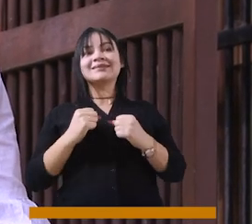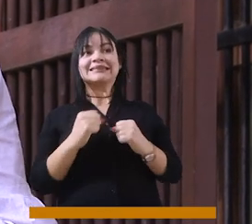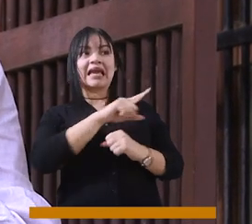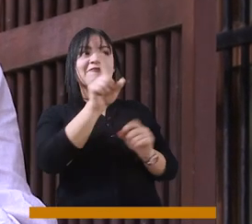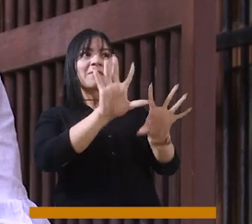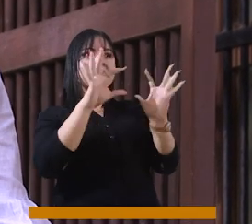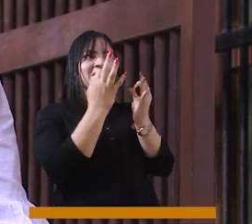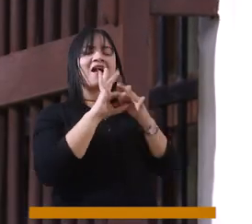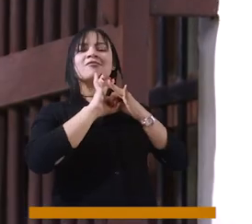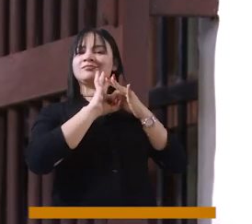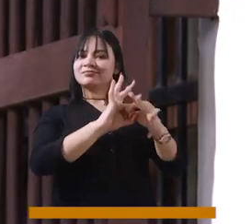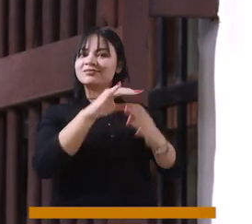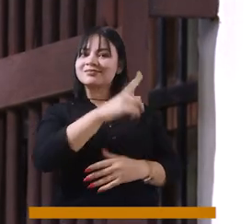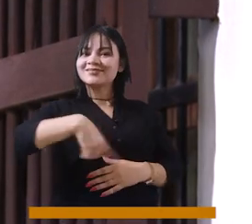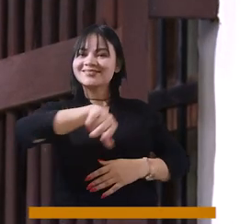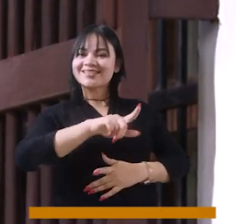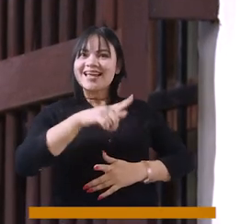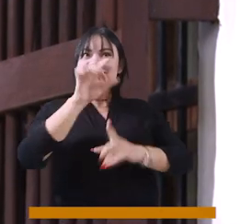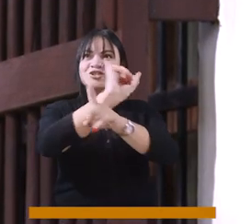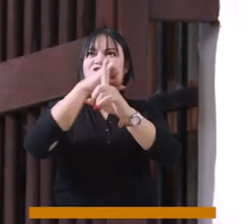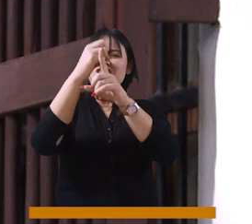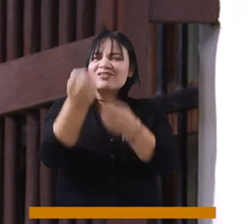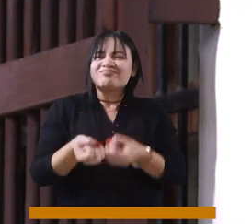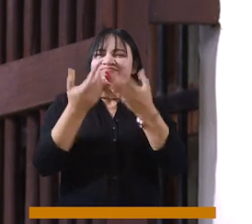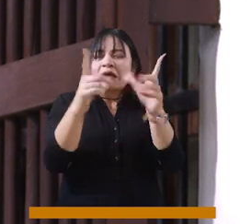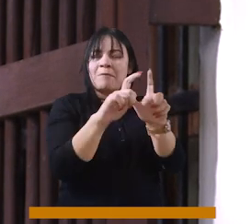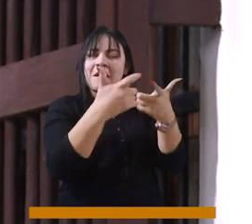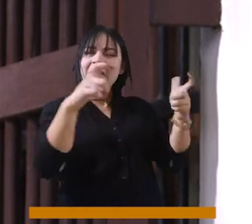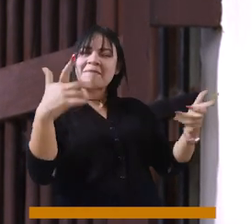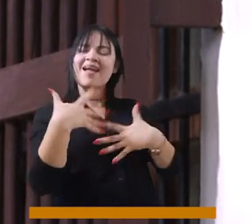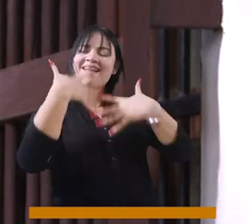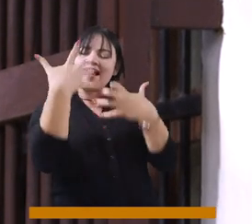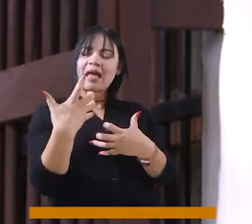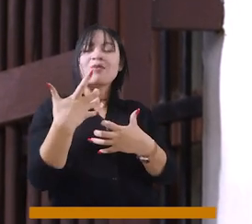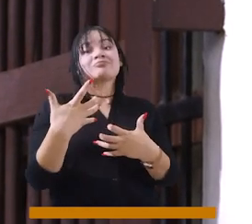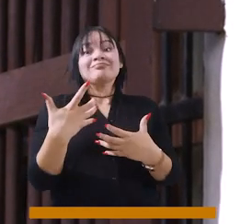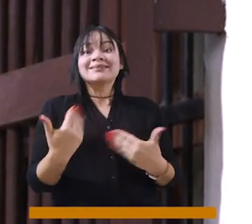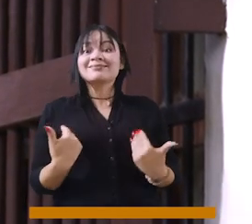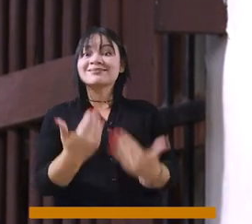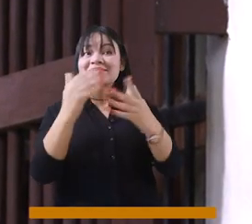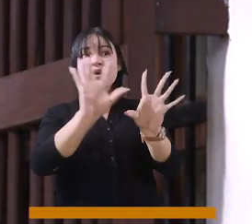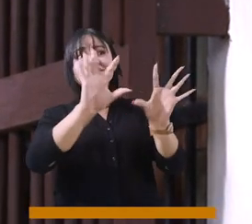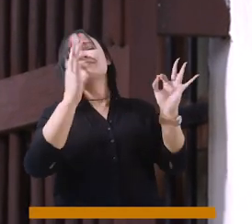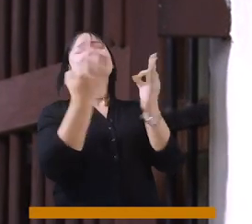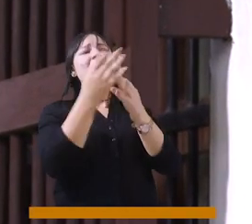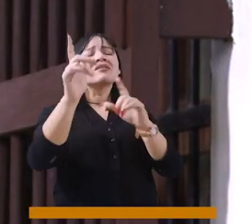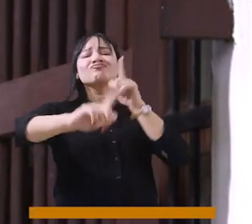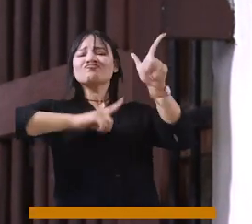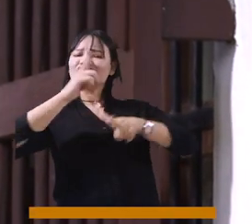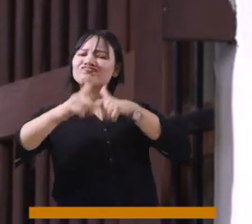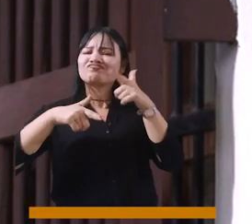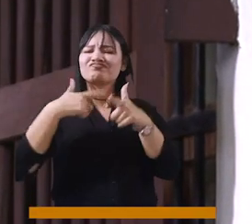familias unidas. Que realmente sean fermento de la sociedad que estamos buscando. Por eso vale la pena luchar por la